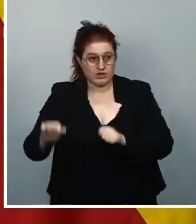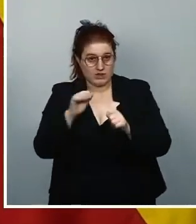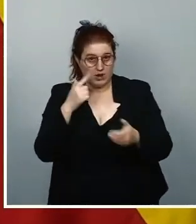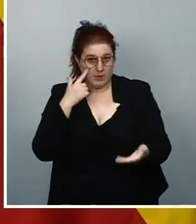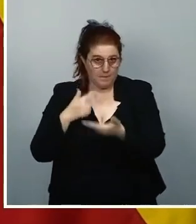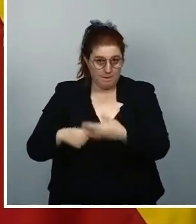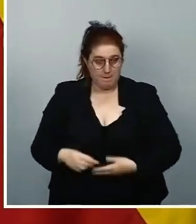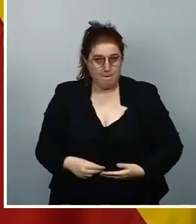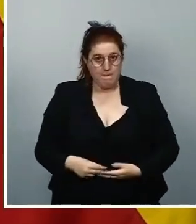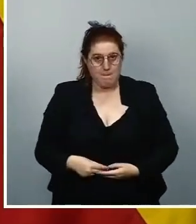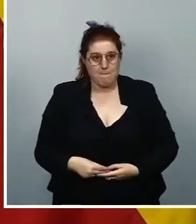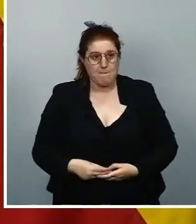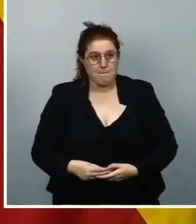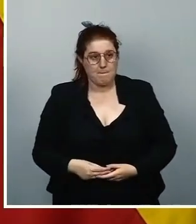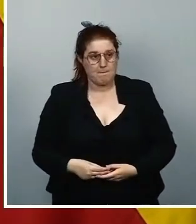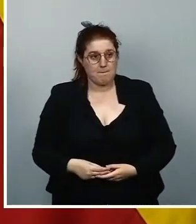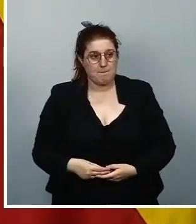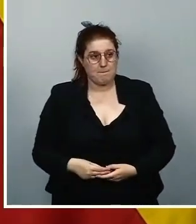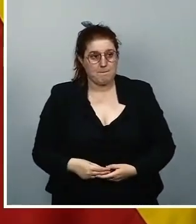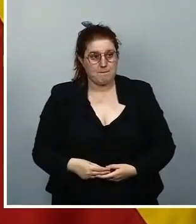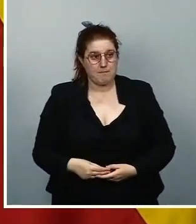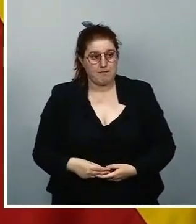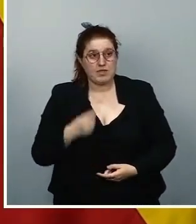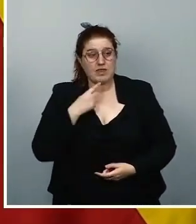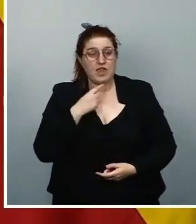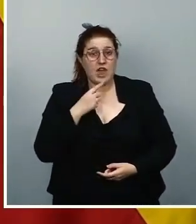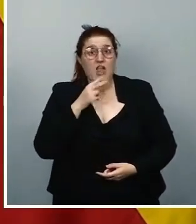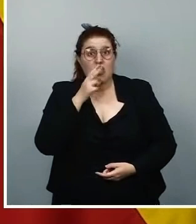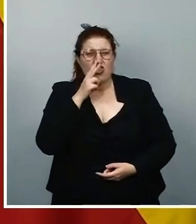ley. Llega dos años tarde.